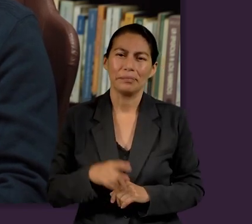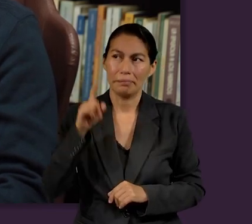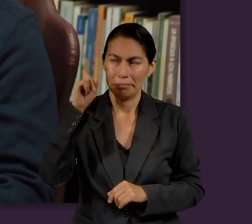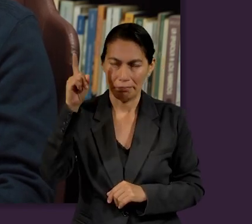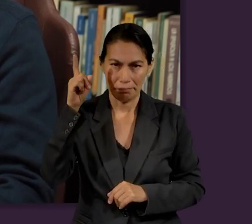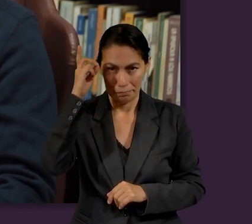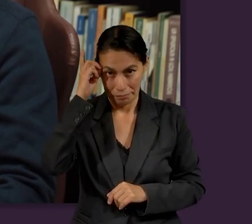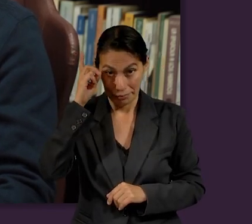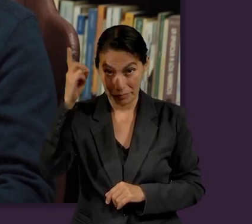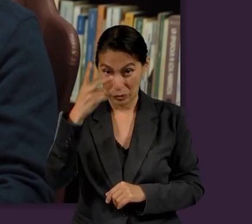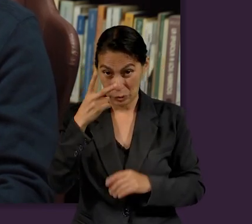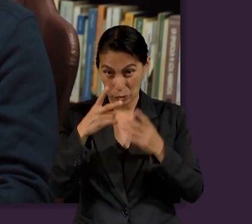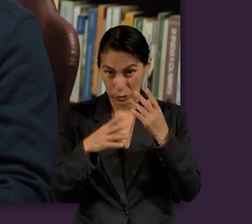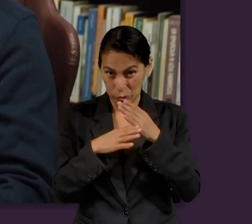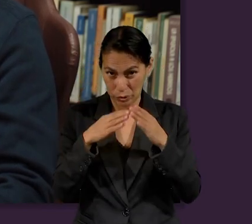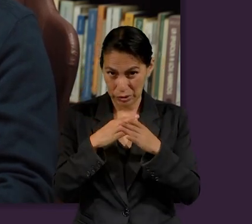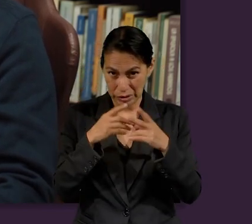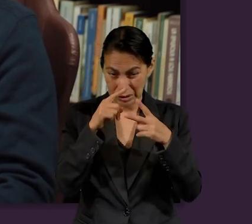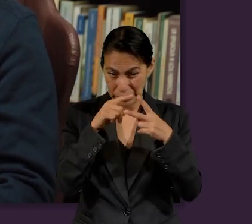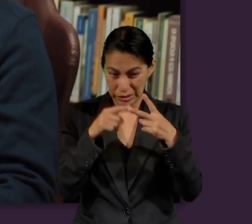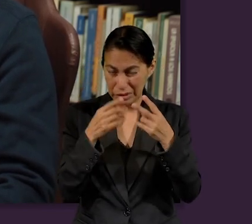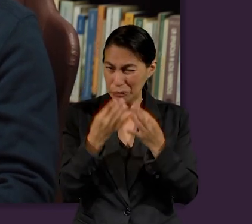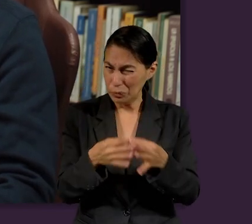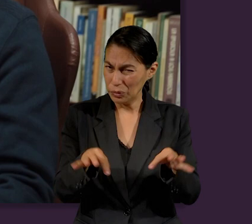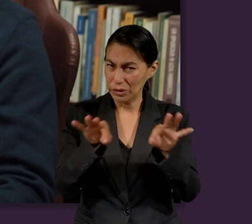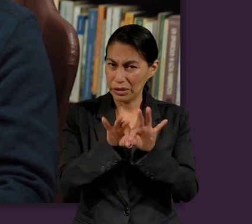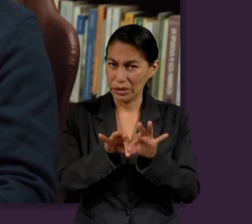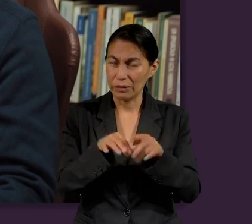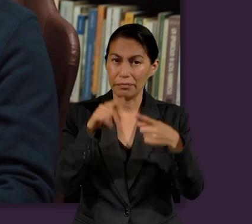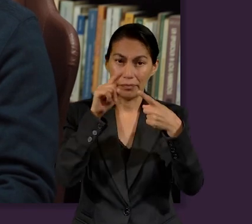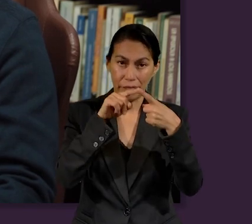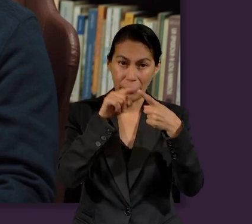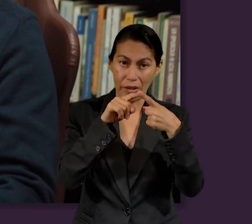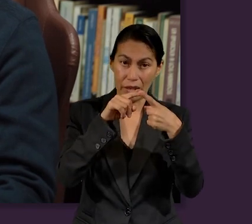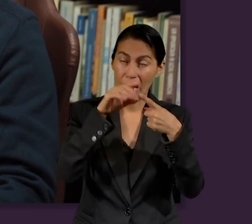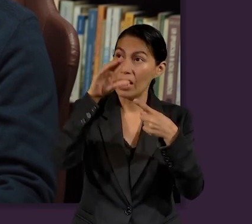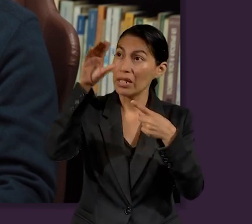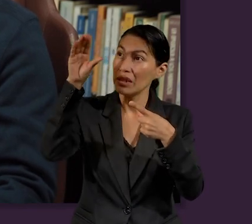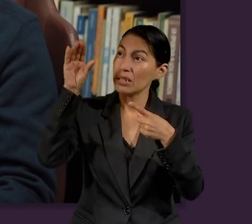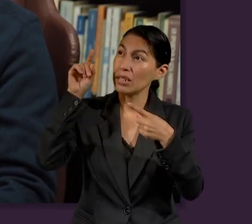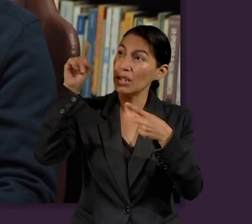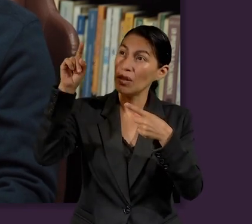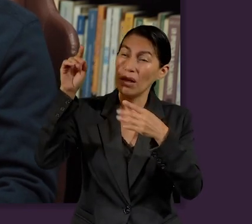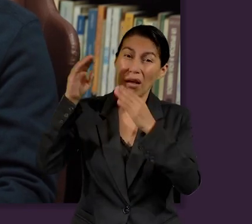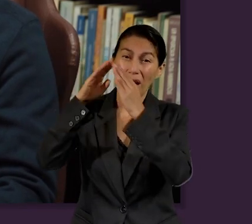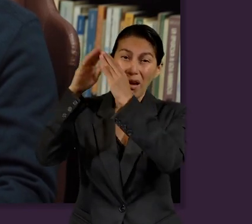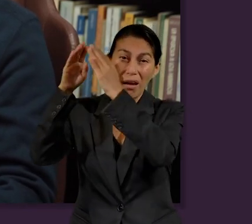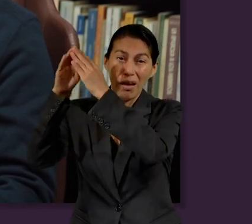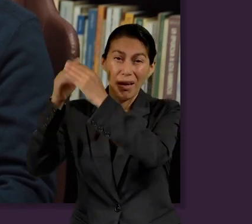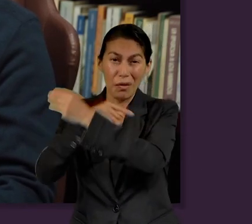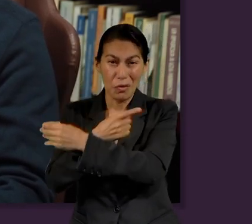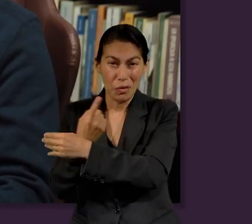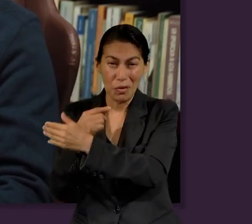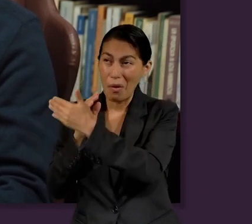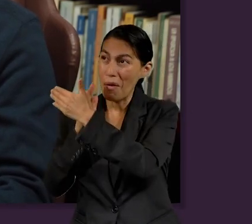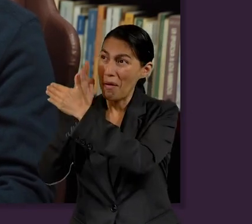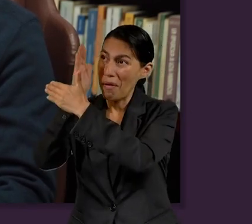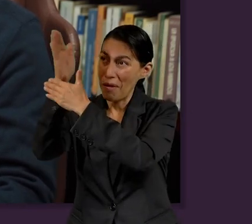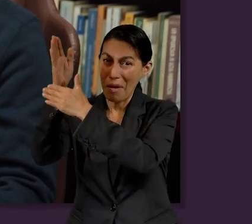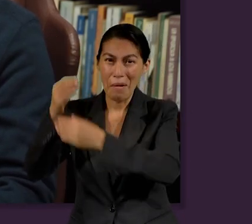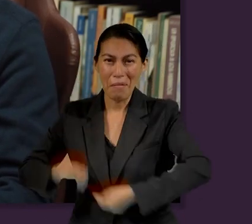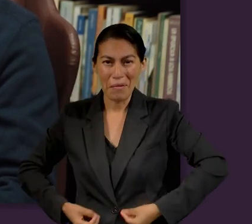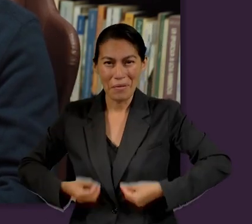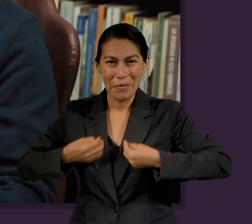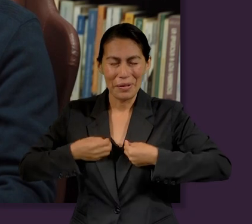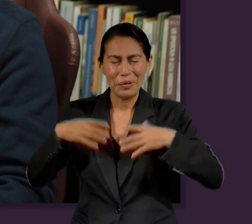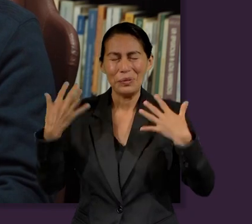entonces, Él promete dos cosas importantísimas. Primero, Él nos ha preparado moradas allá en el cielo, nos ha preparado